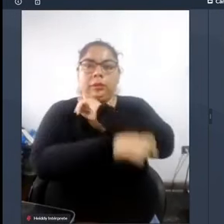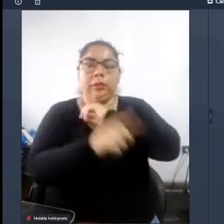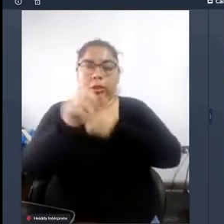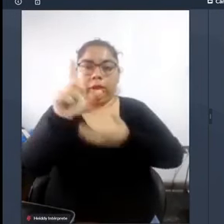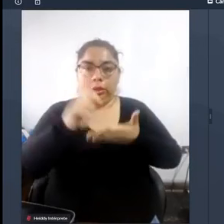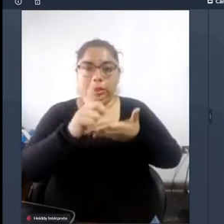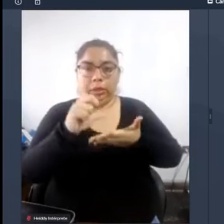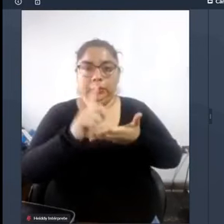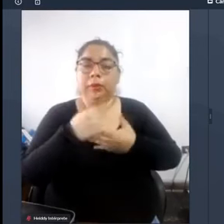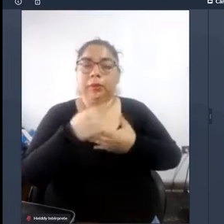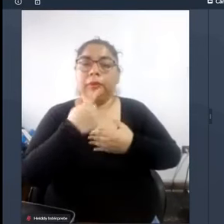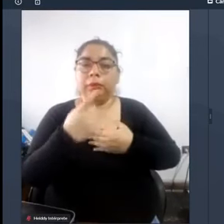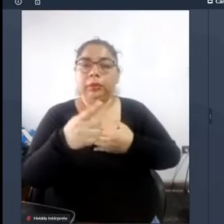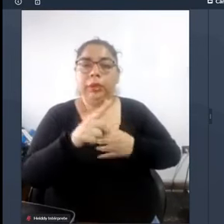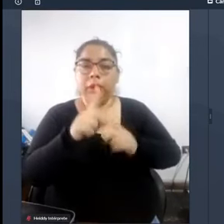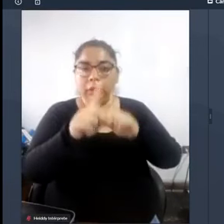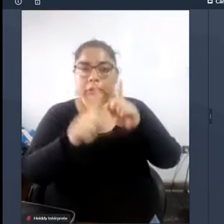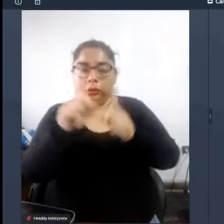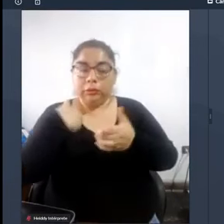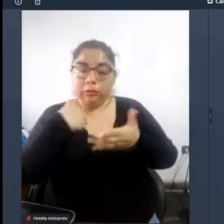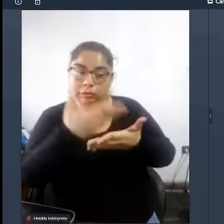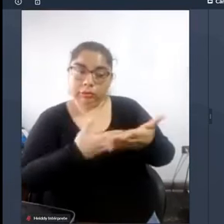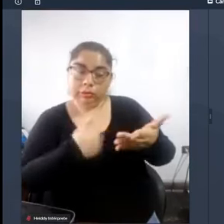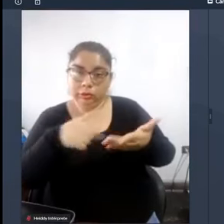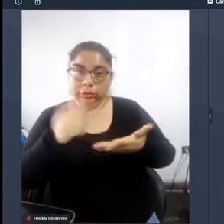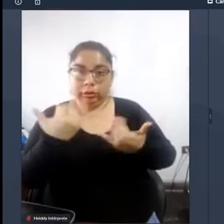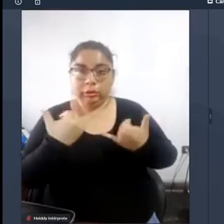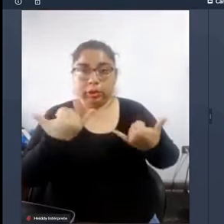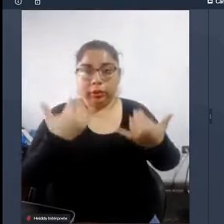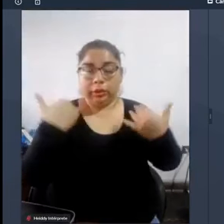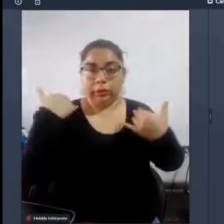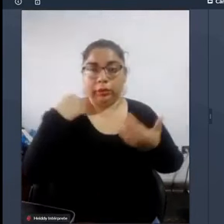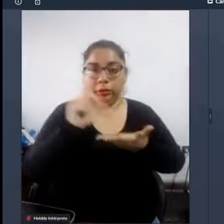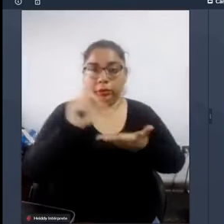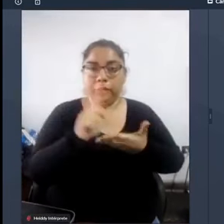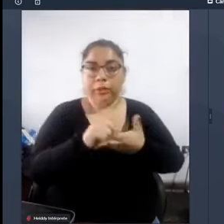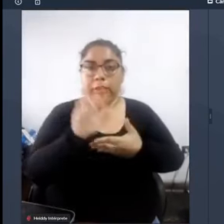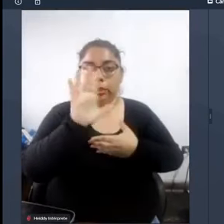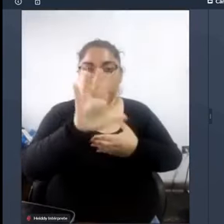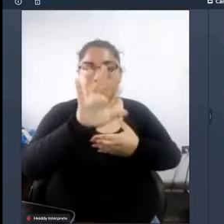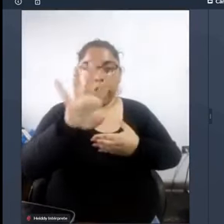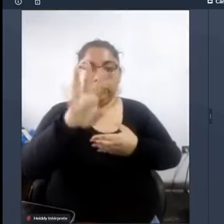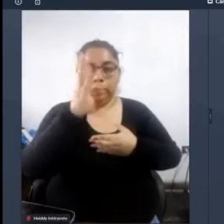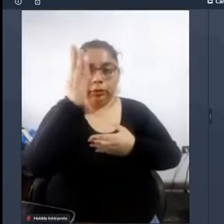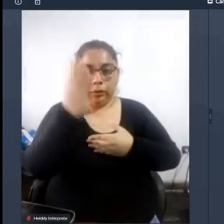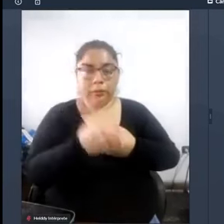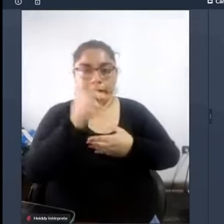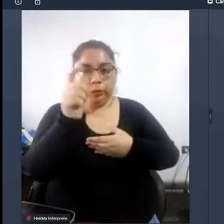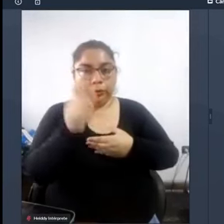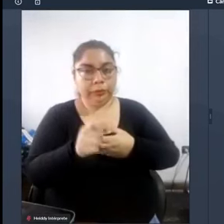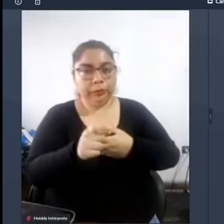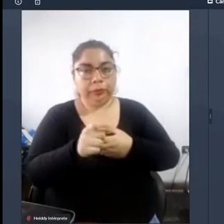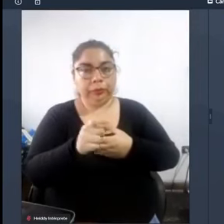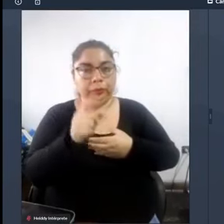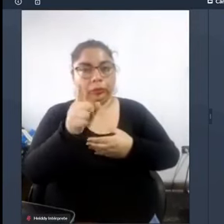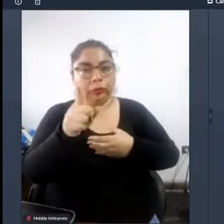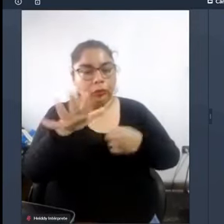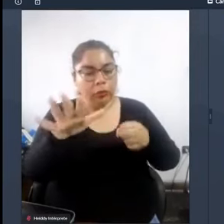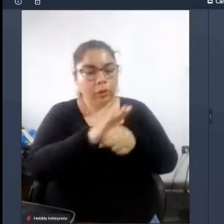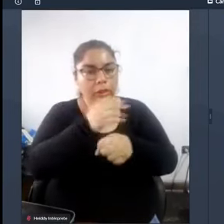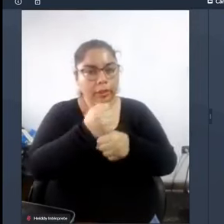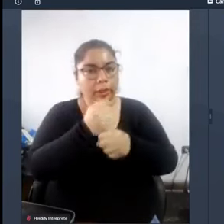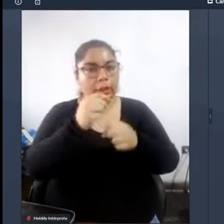voy a mencionar algunos datos que tengo sobre Lima que el 54% de las personas ocupadas en Lima